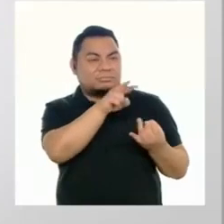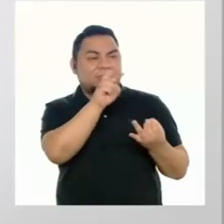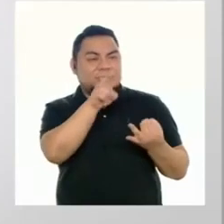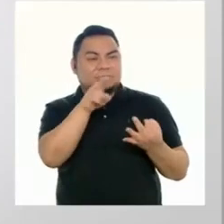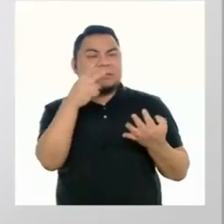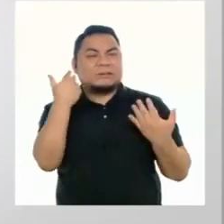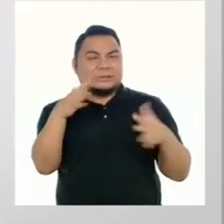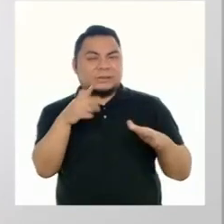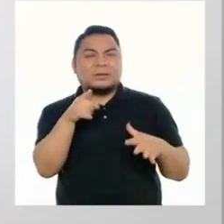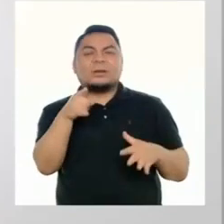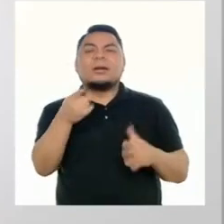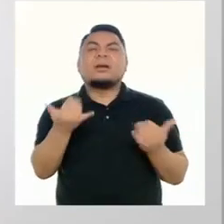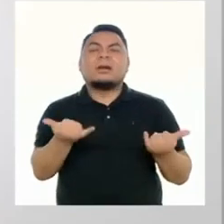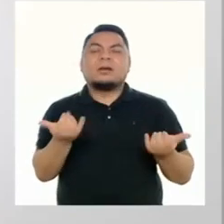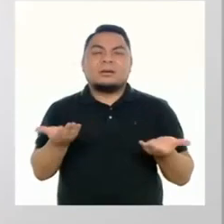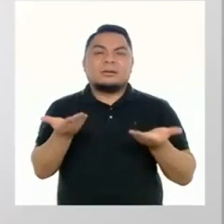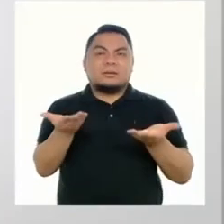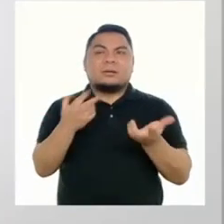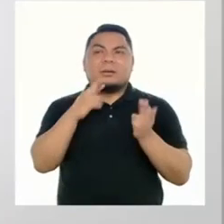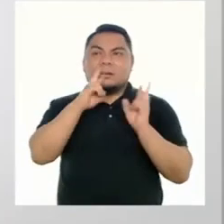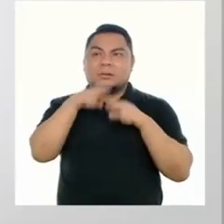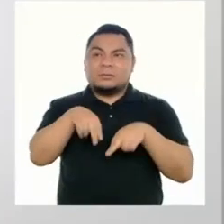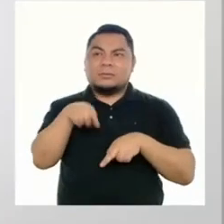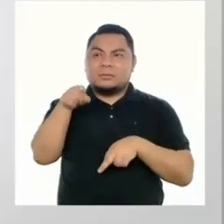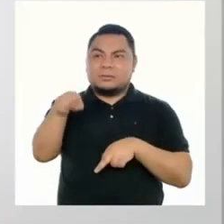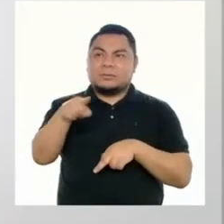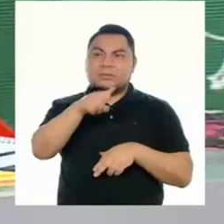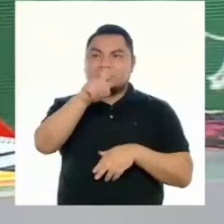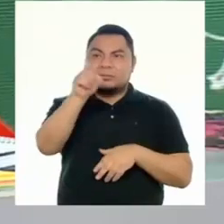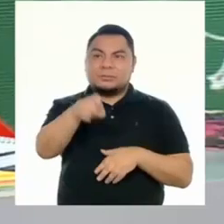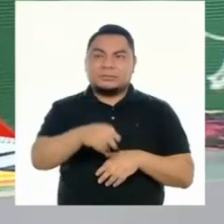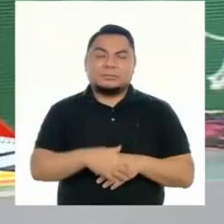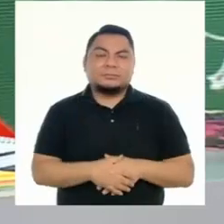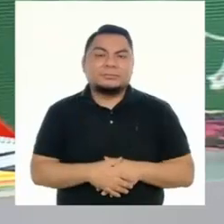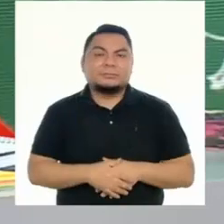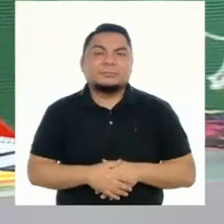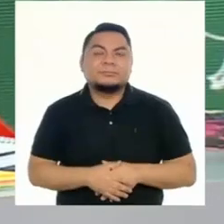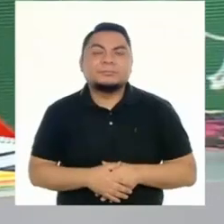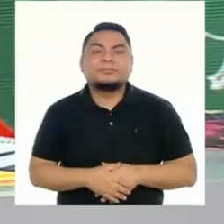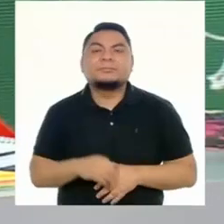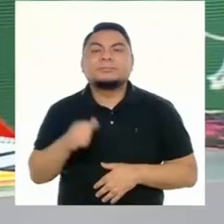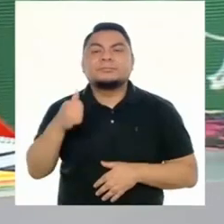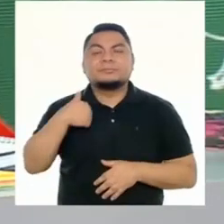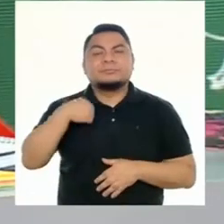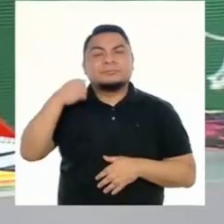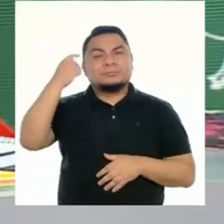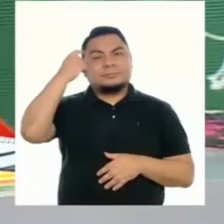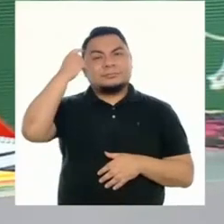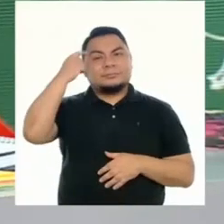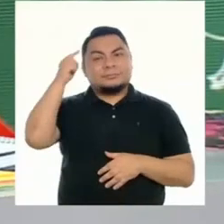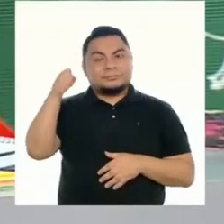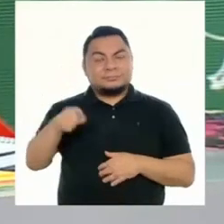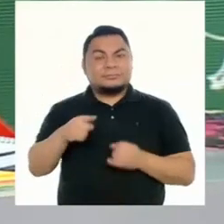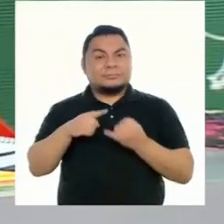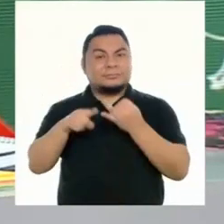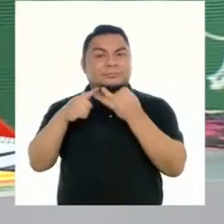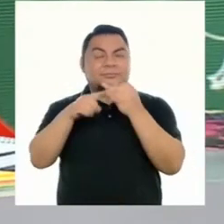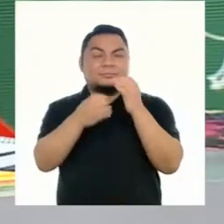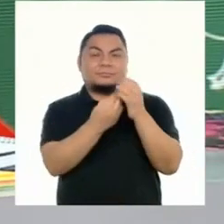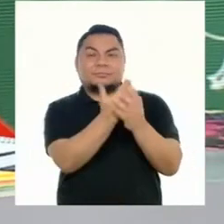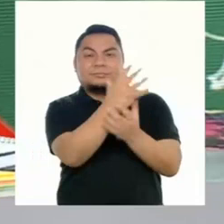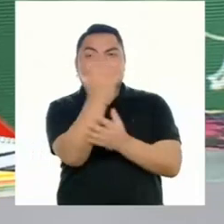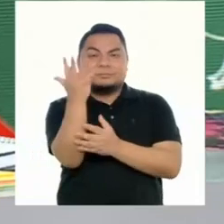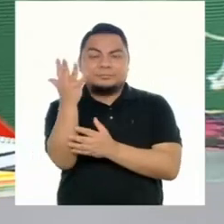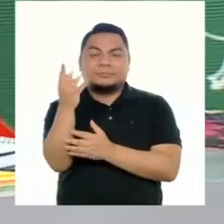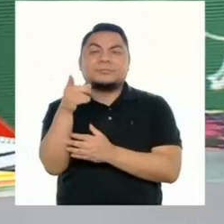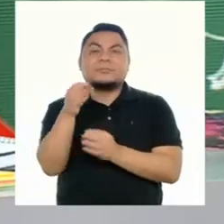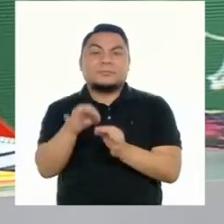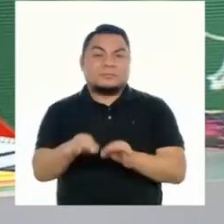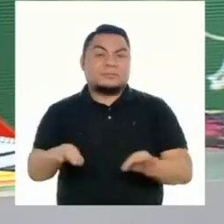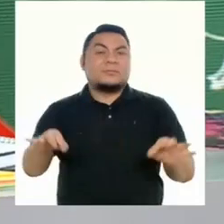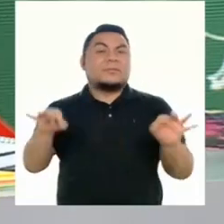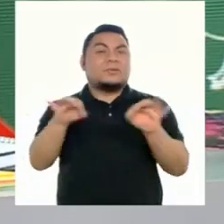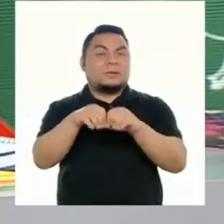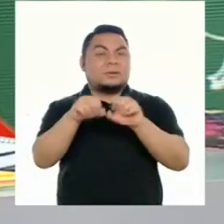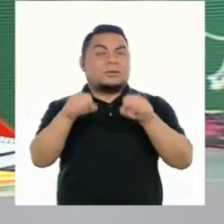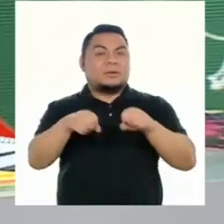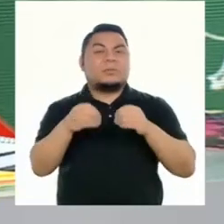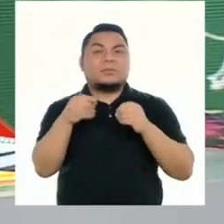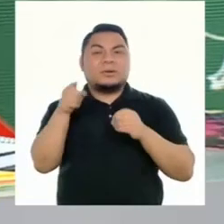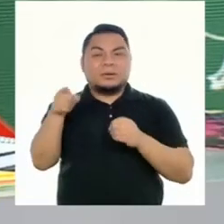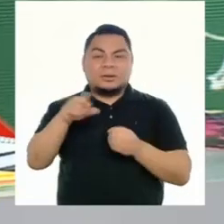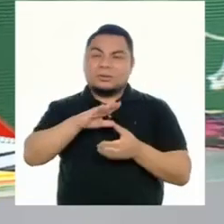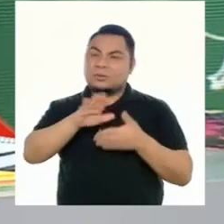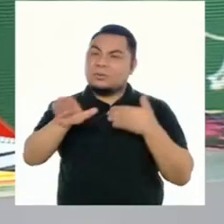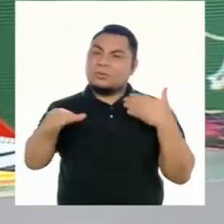el momento tienes por ahora para responder a esa pregunta? Estaba pensando que la biodiversidad es importante porque se trata de